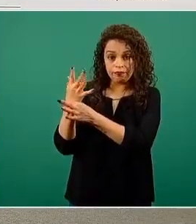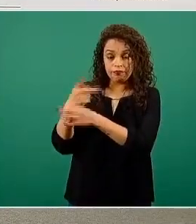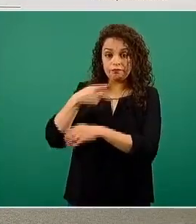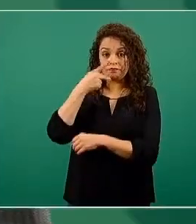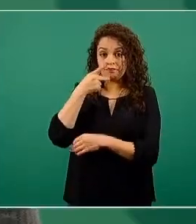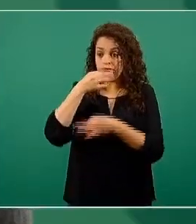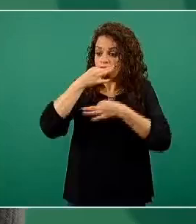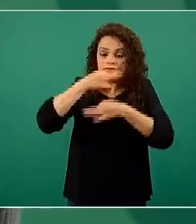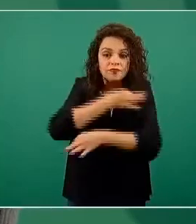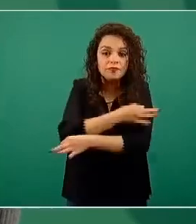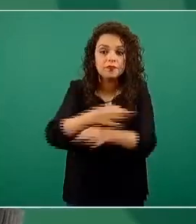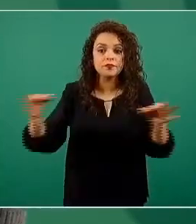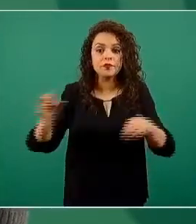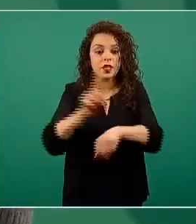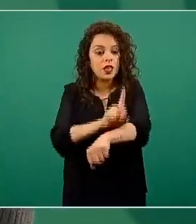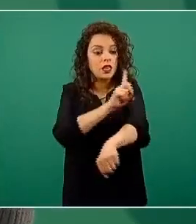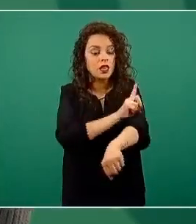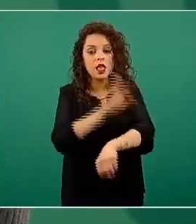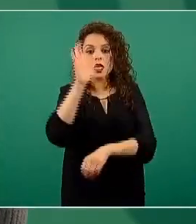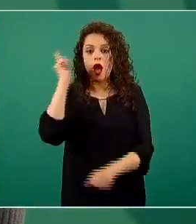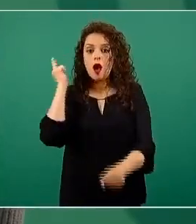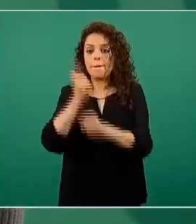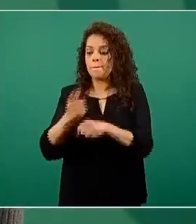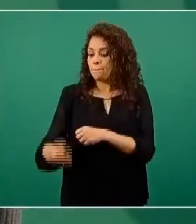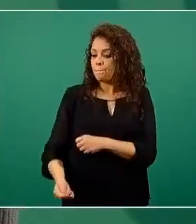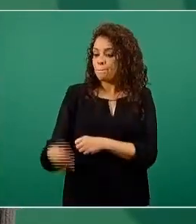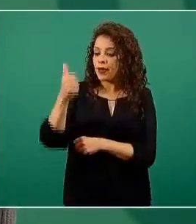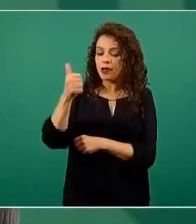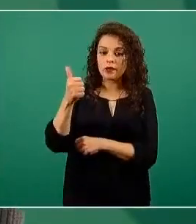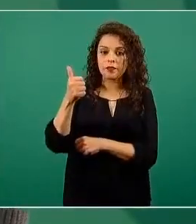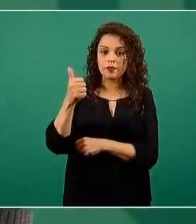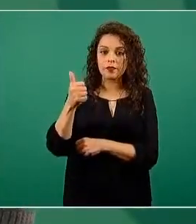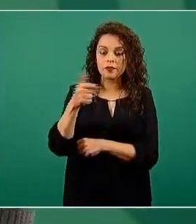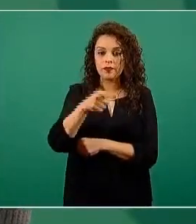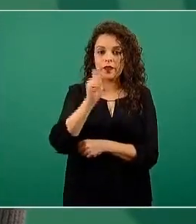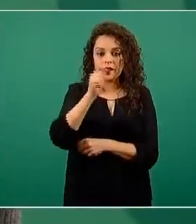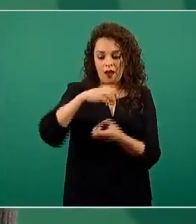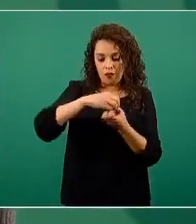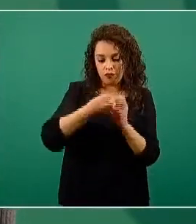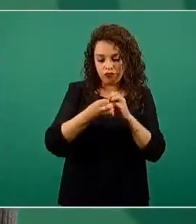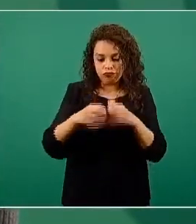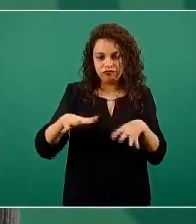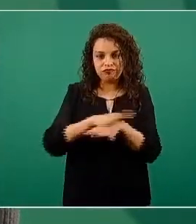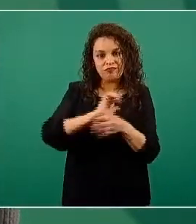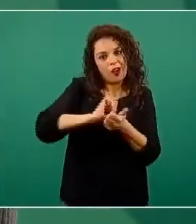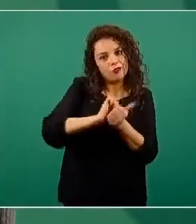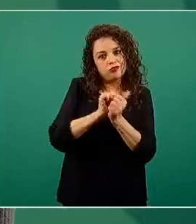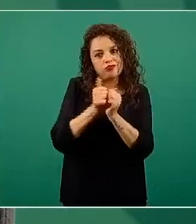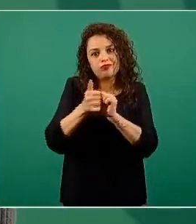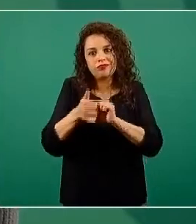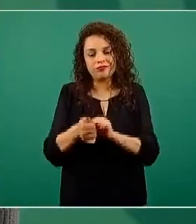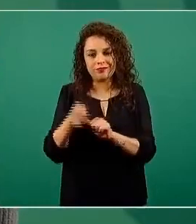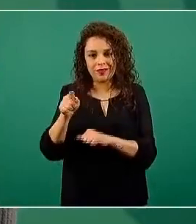identificó la primera variante de interés inglesa. Ya desde las primeras semanas de diciembre, una de las principales